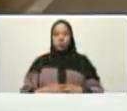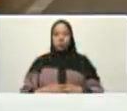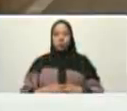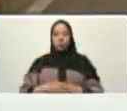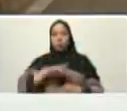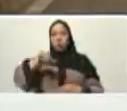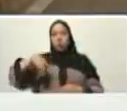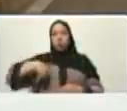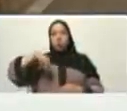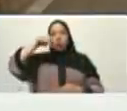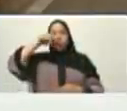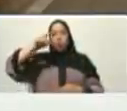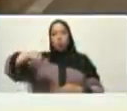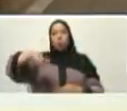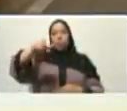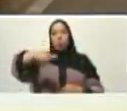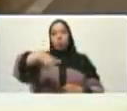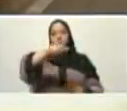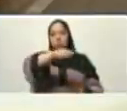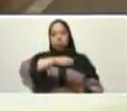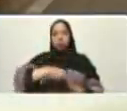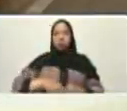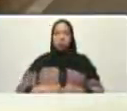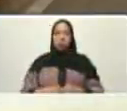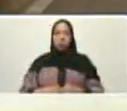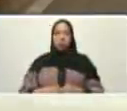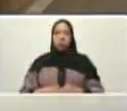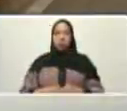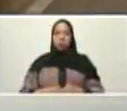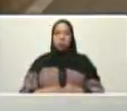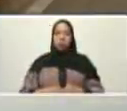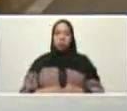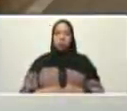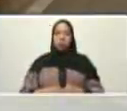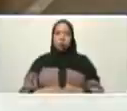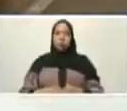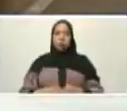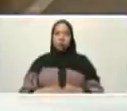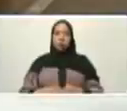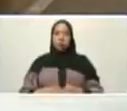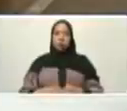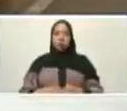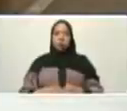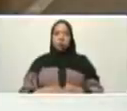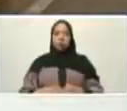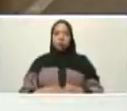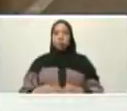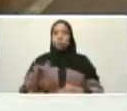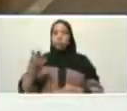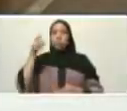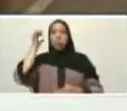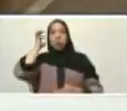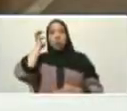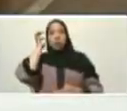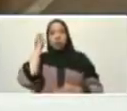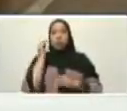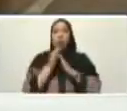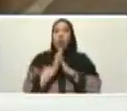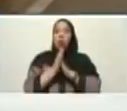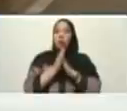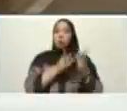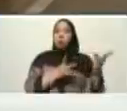nuestro pueblo yo siempre lo que pido Arriace esto tiene que ver contigo lo que pido Villaruel